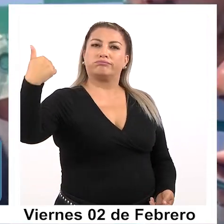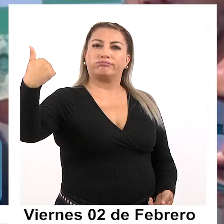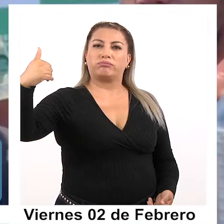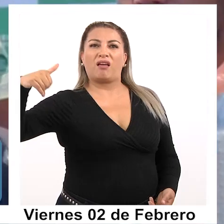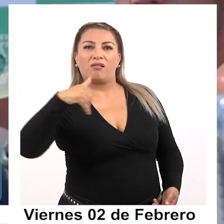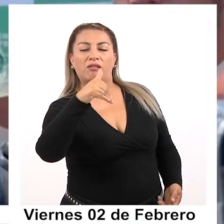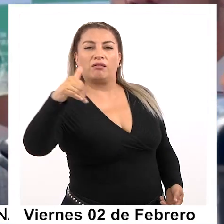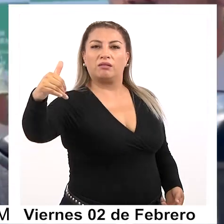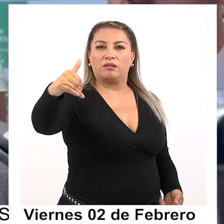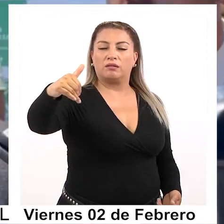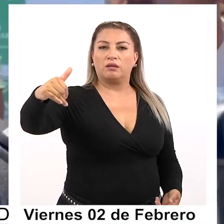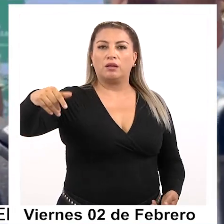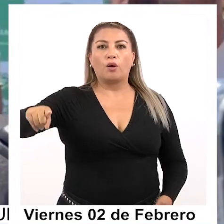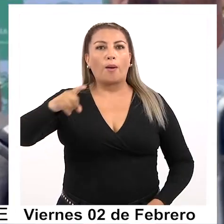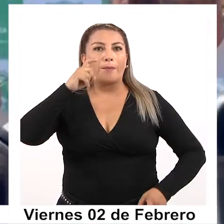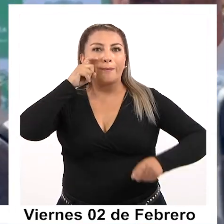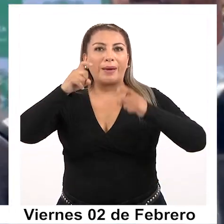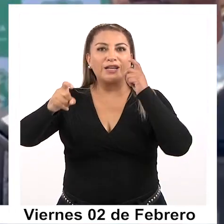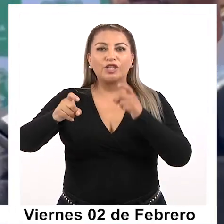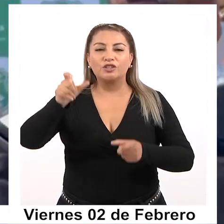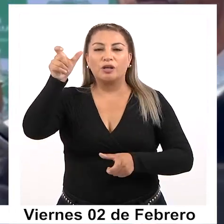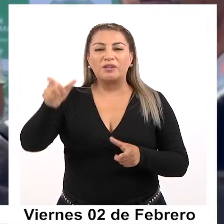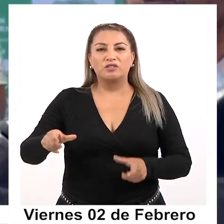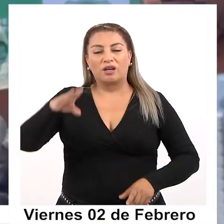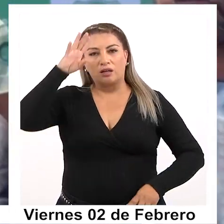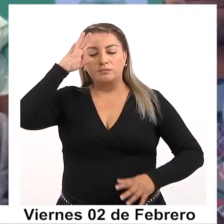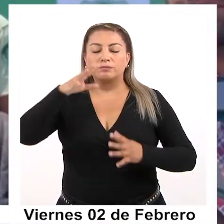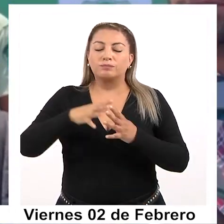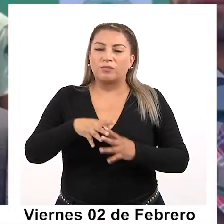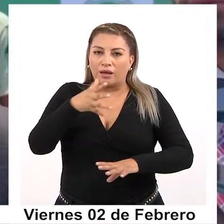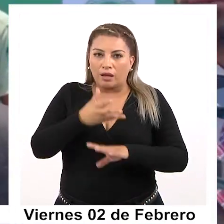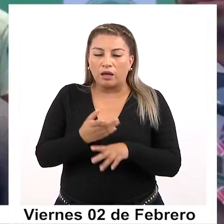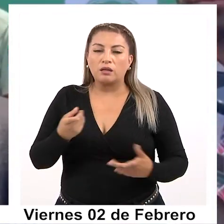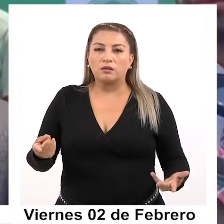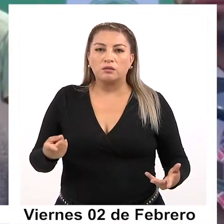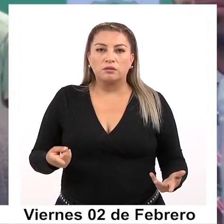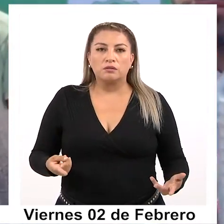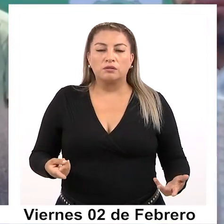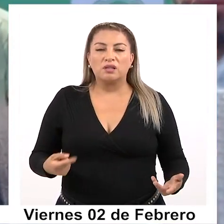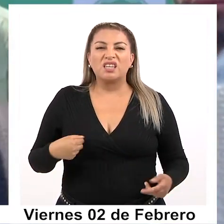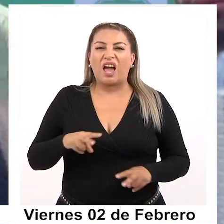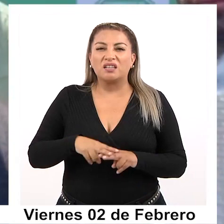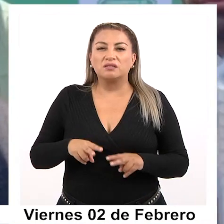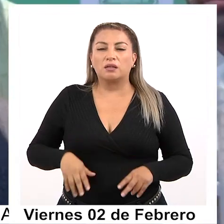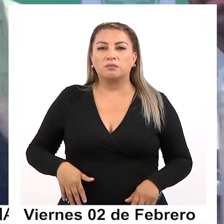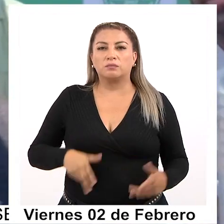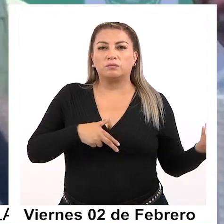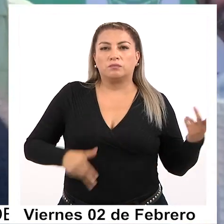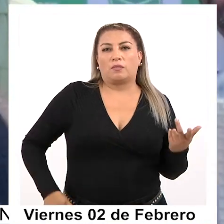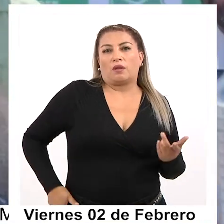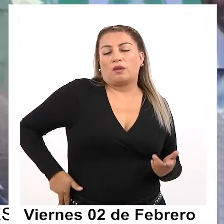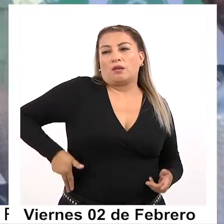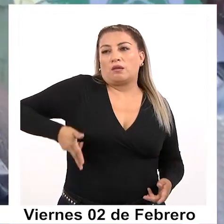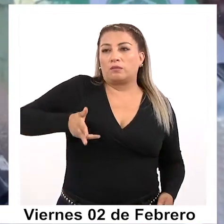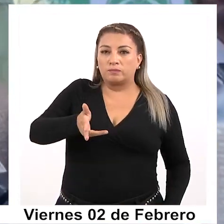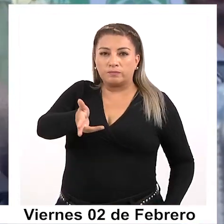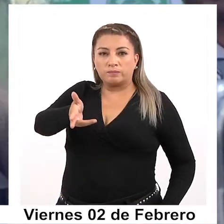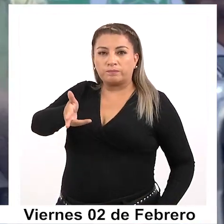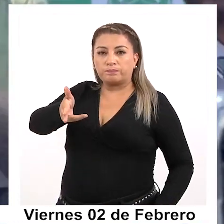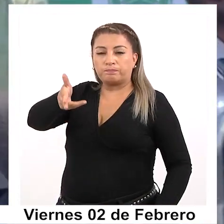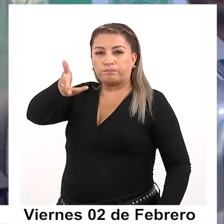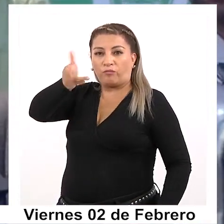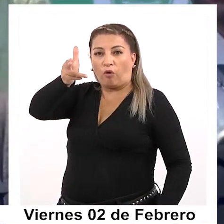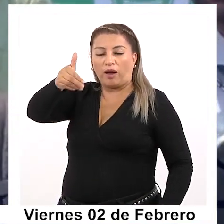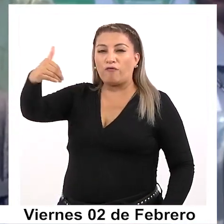control, puso en riesgo a los efectivos militares que ahí se encontraban y por lo tanto ellos hicieron uso de sus armas de fuego de acuerdo a las facultades que establece